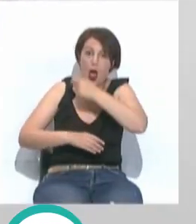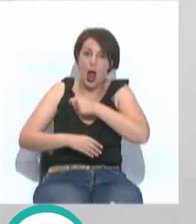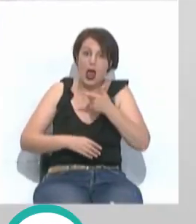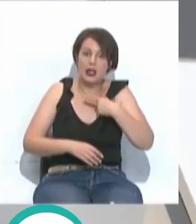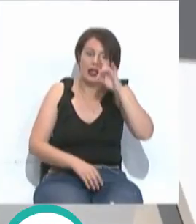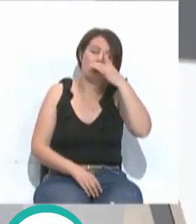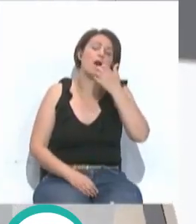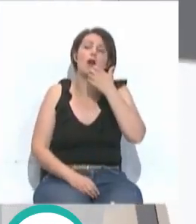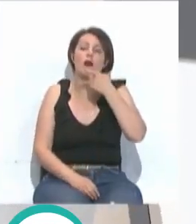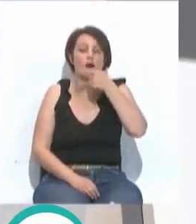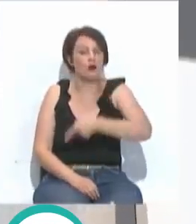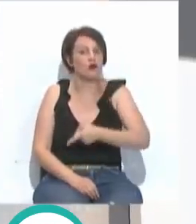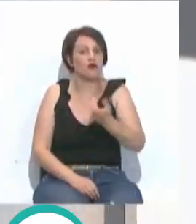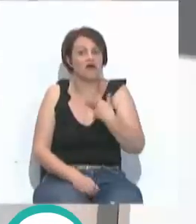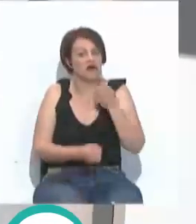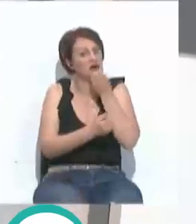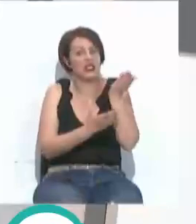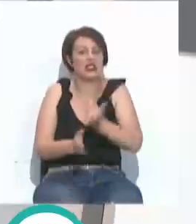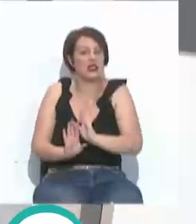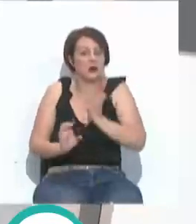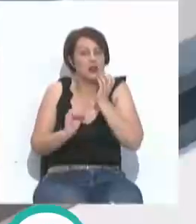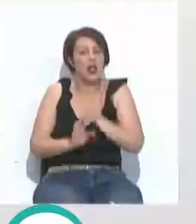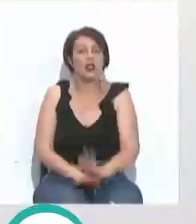iniciativas como estas son más que bienvenidas.